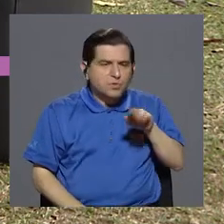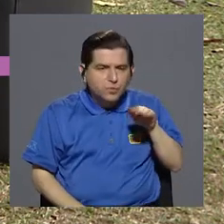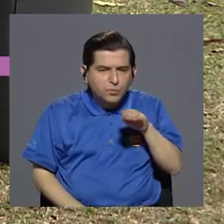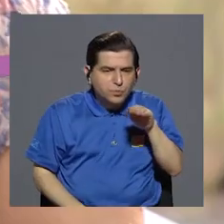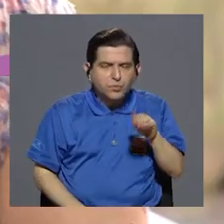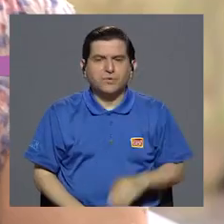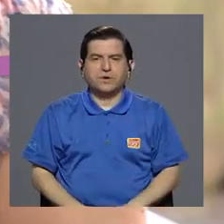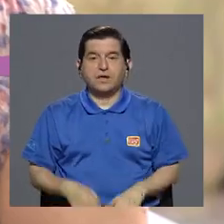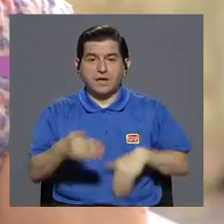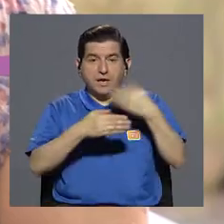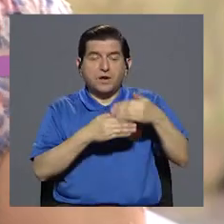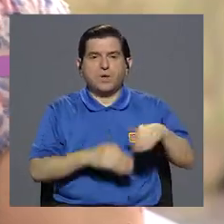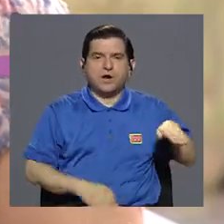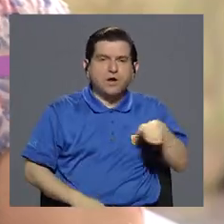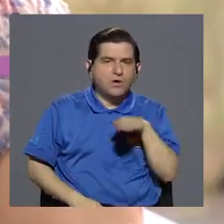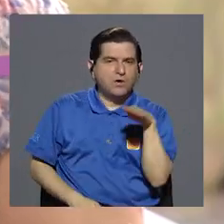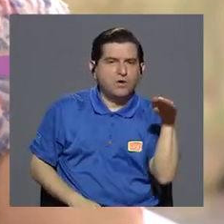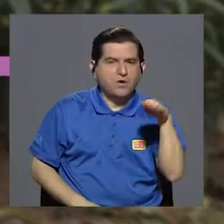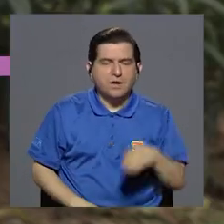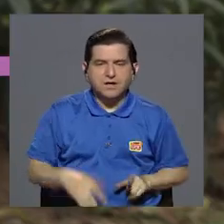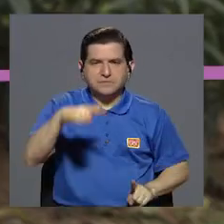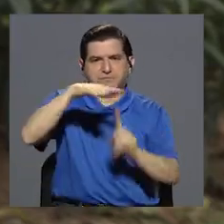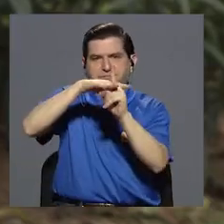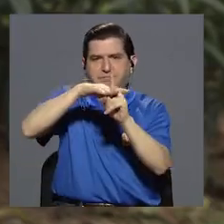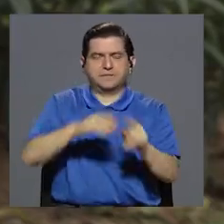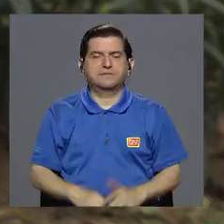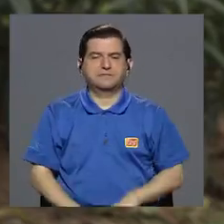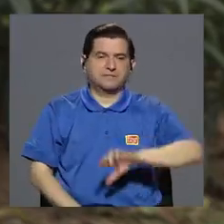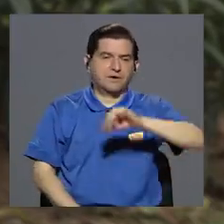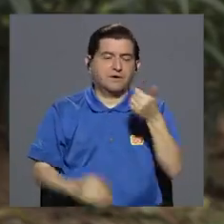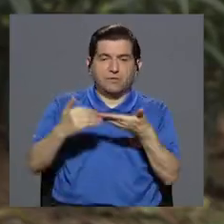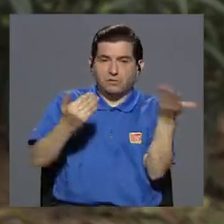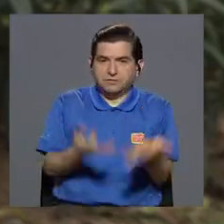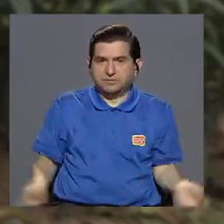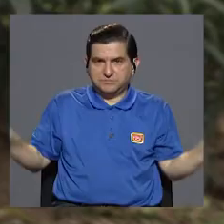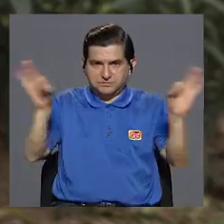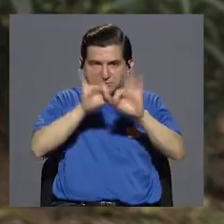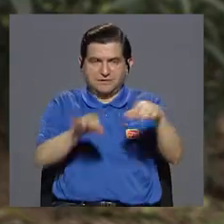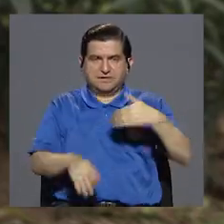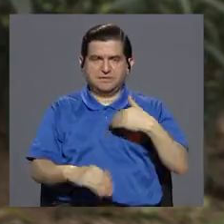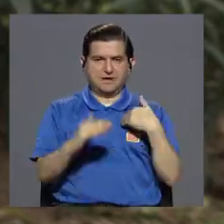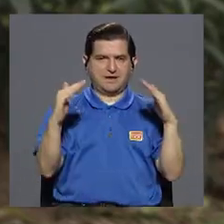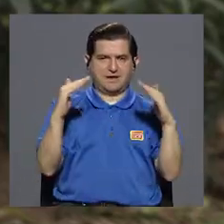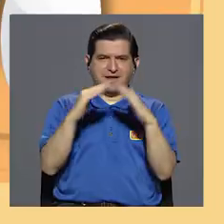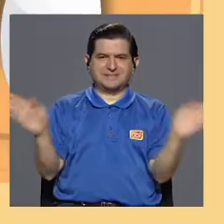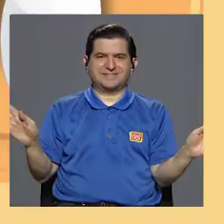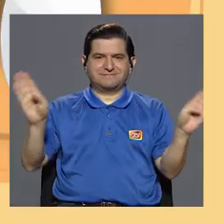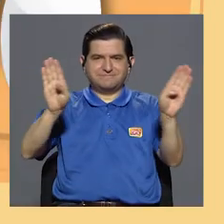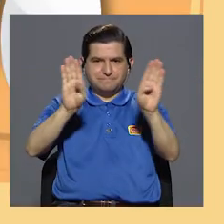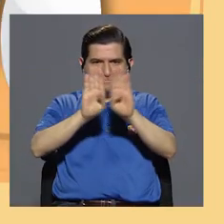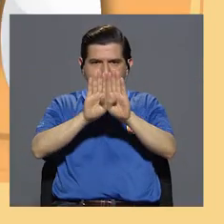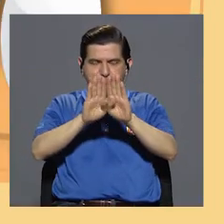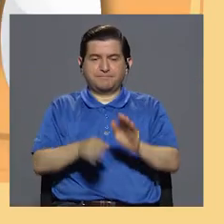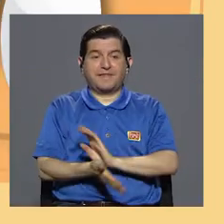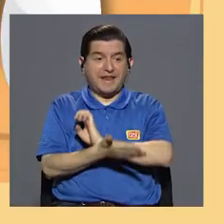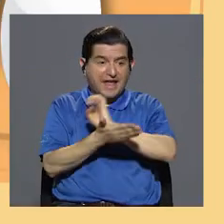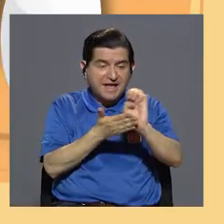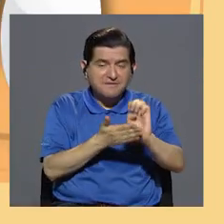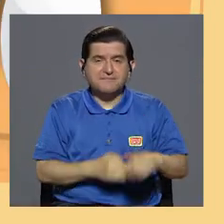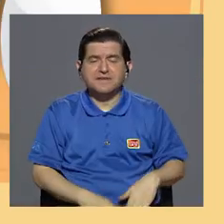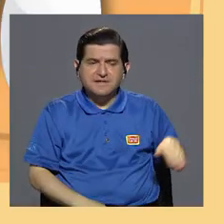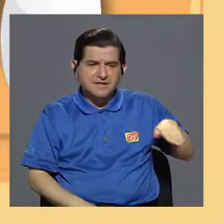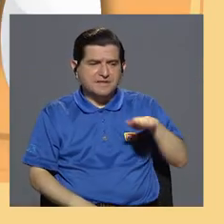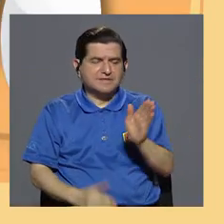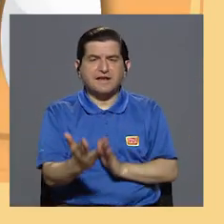detrás de los roedores van las serpientes. Eso es algo importante. Y la otra cosa importante es tener las casas cerradas, es decir, evitar que la